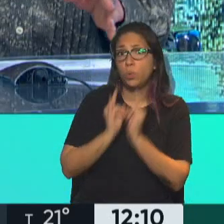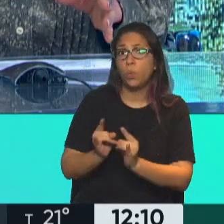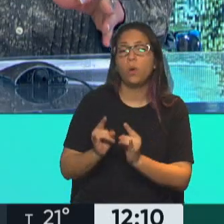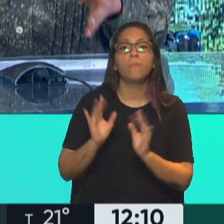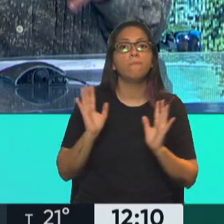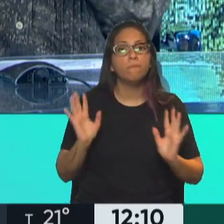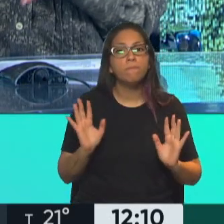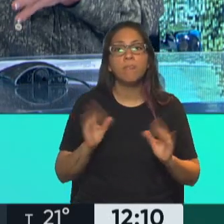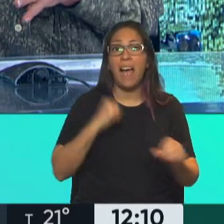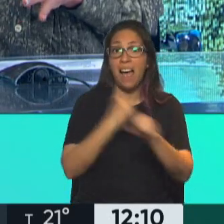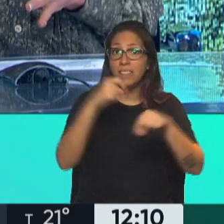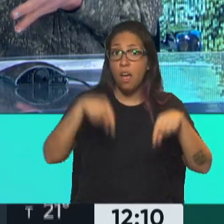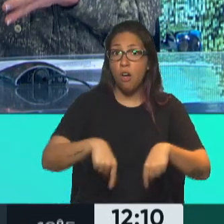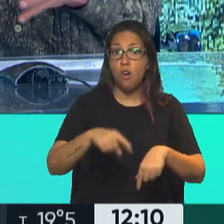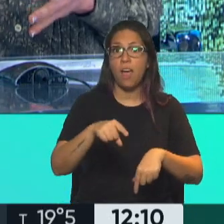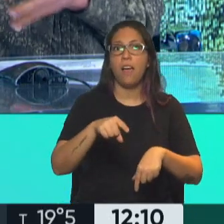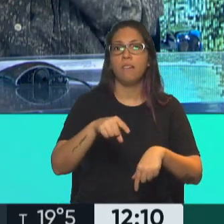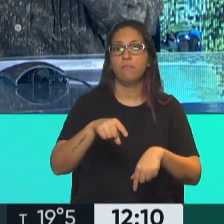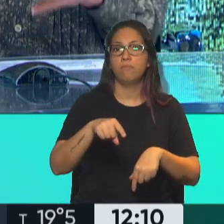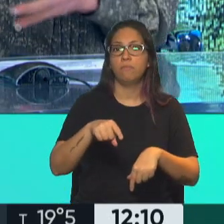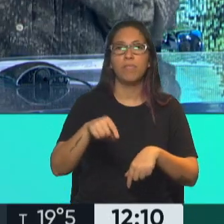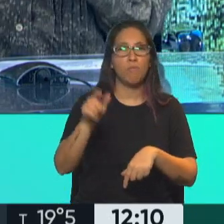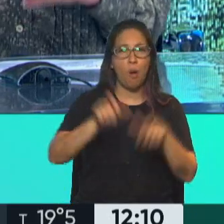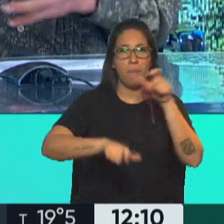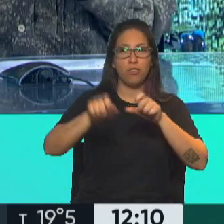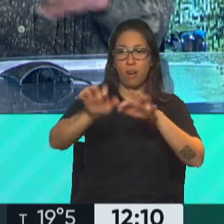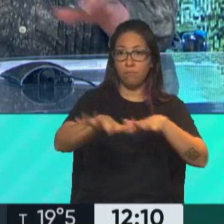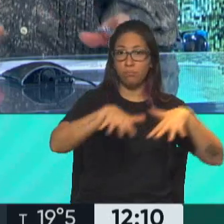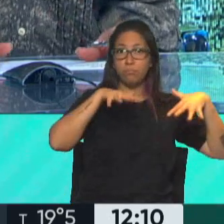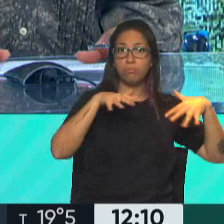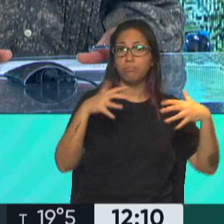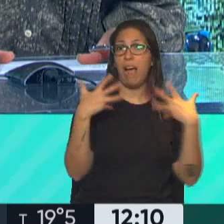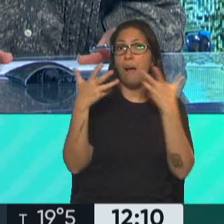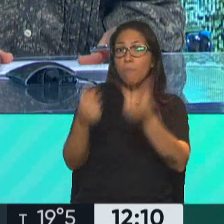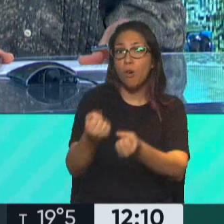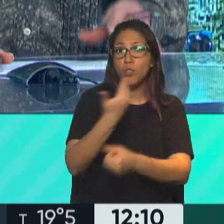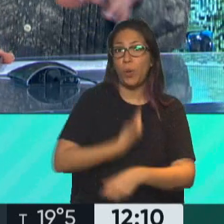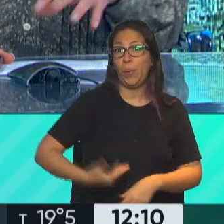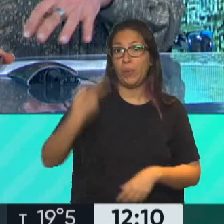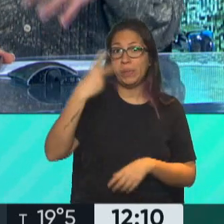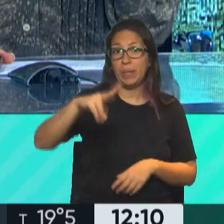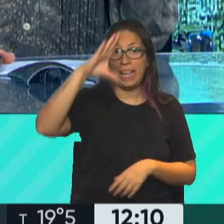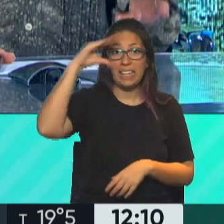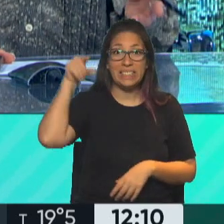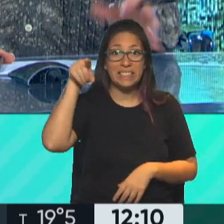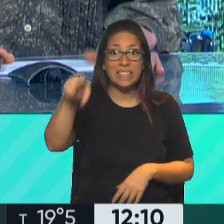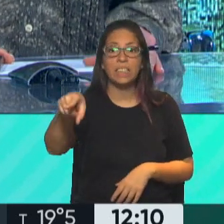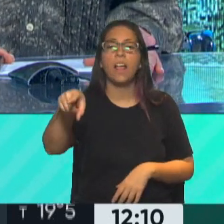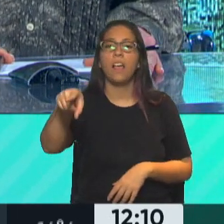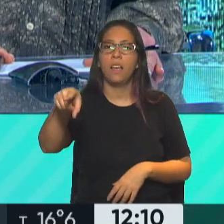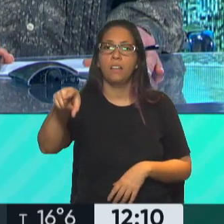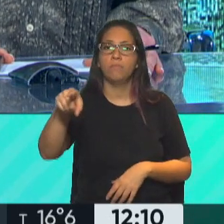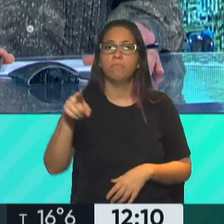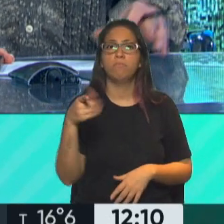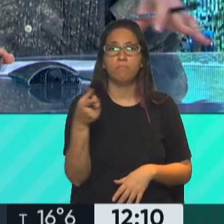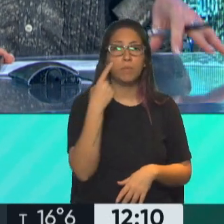mientras tanto la vigilia que comenzó como un apoyo a la vicepresidenta de la Nación vinculado con el pedido de